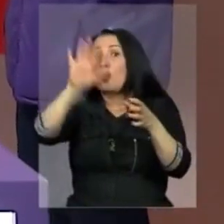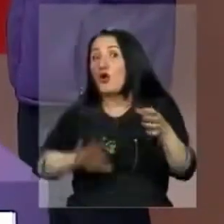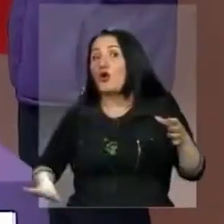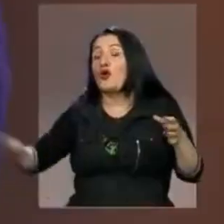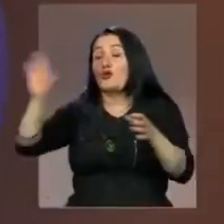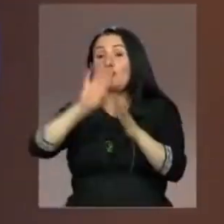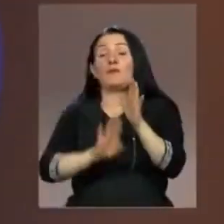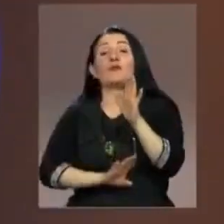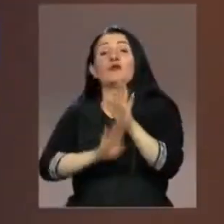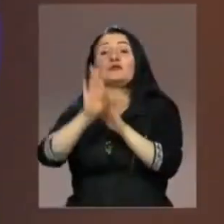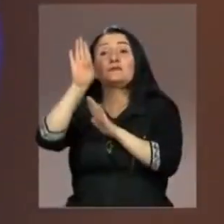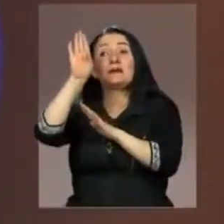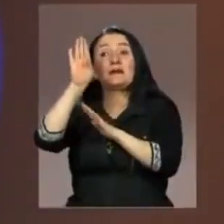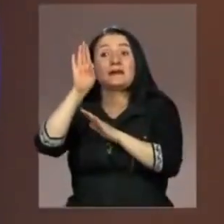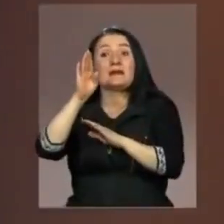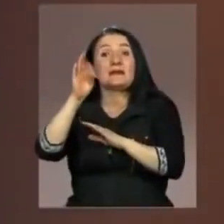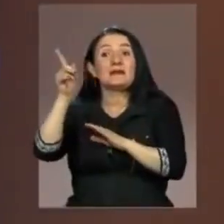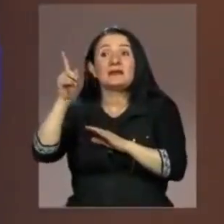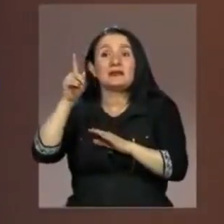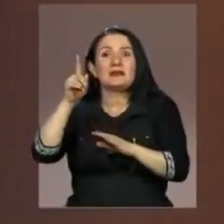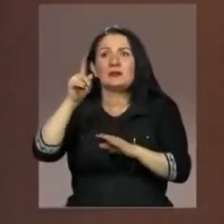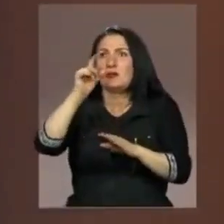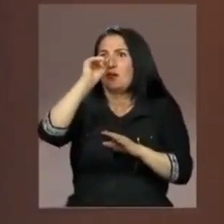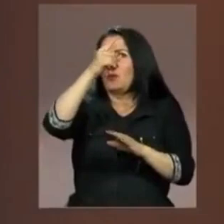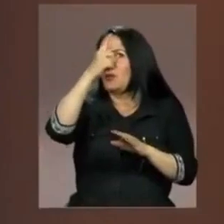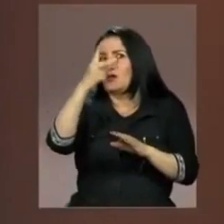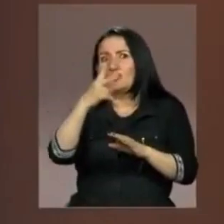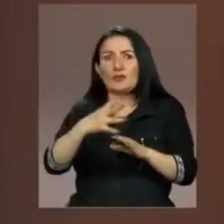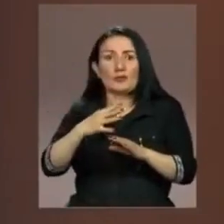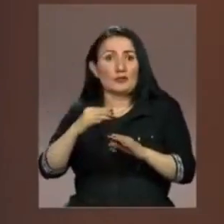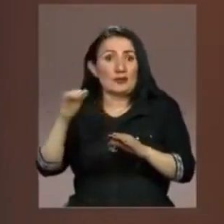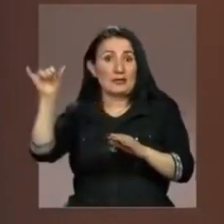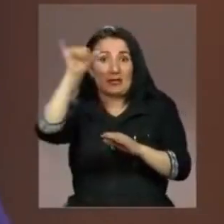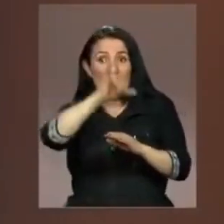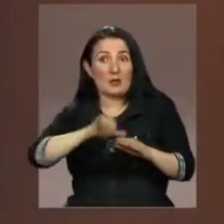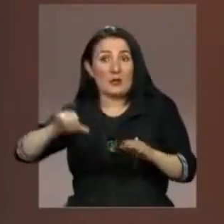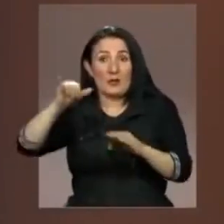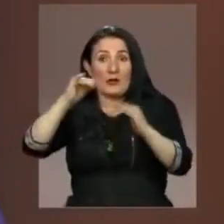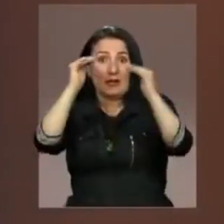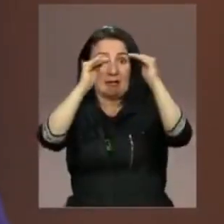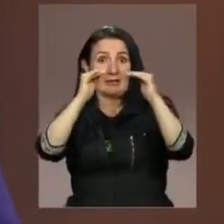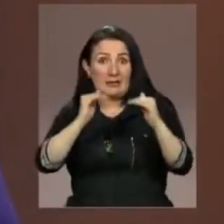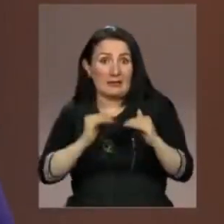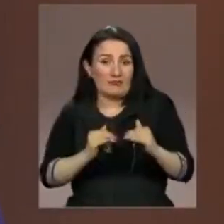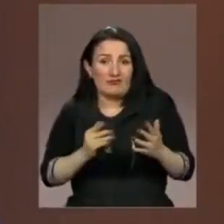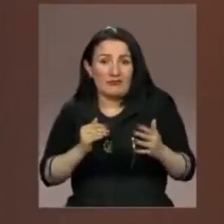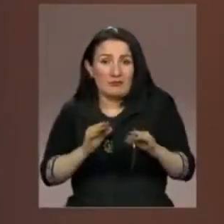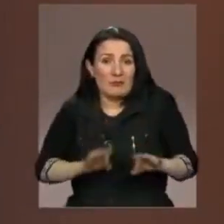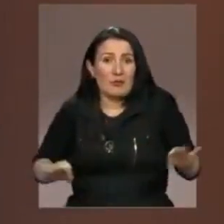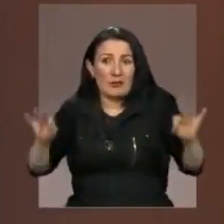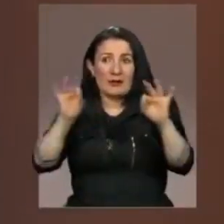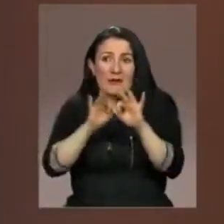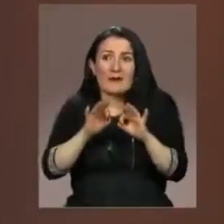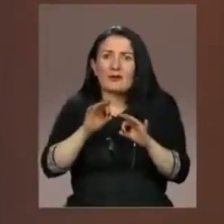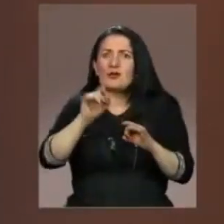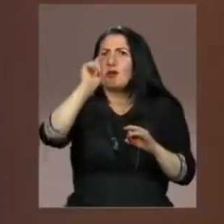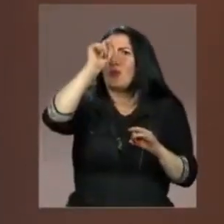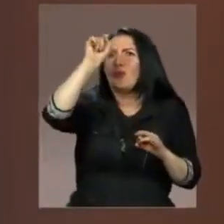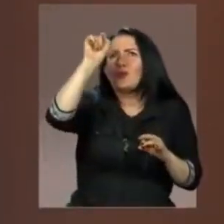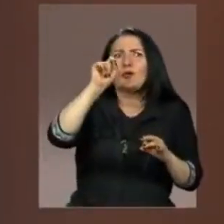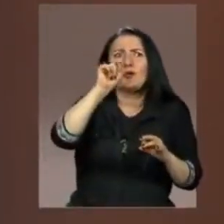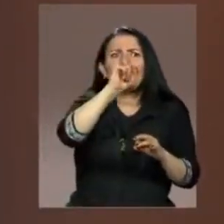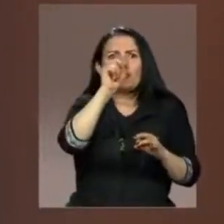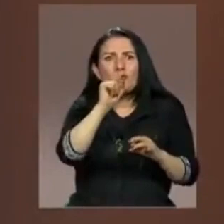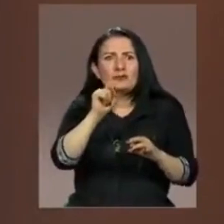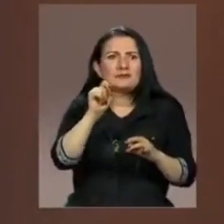sectores prosperen. sea, estrictamente hablando, ninguno es más importante que otro, pues para efectos de tomar este tipo de decisiones. Entonces, yo no quisiera ponerme a